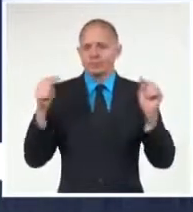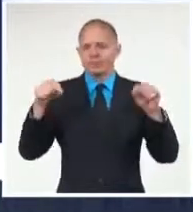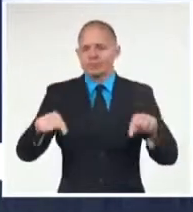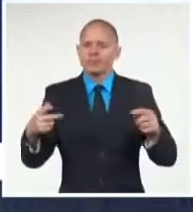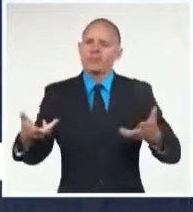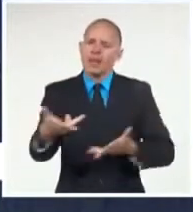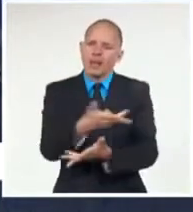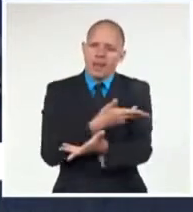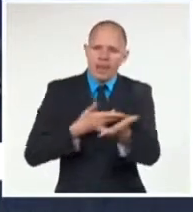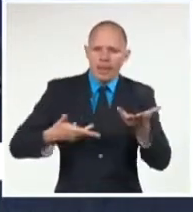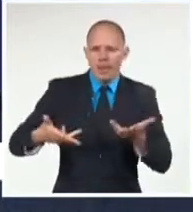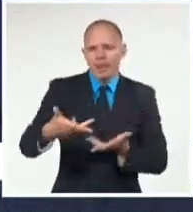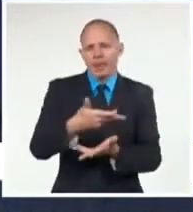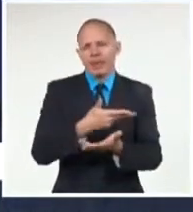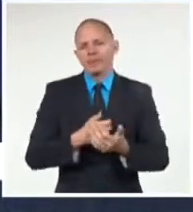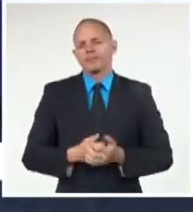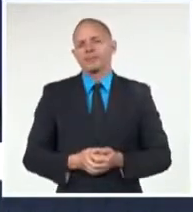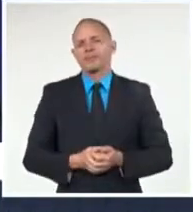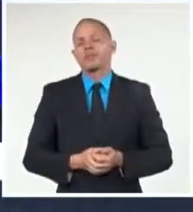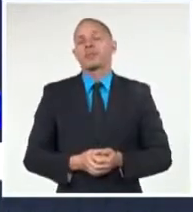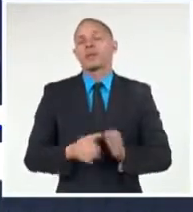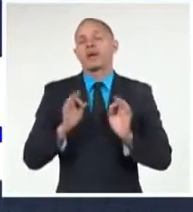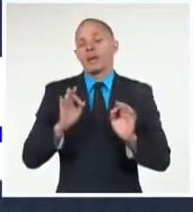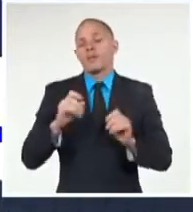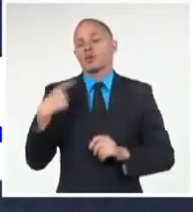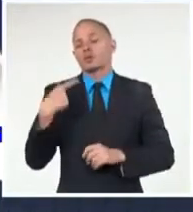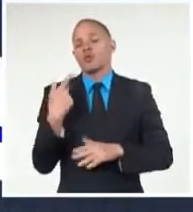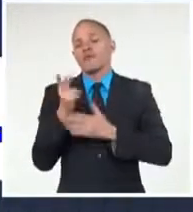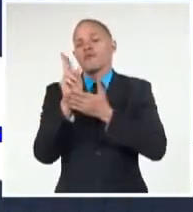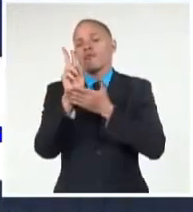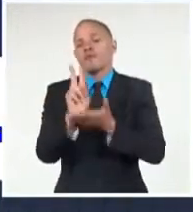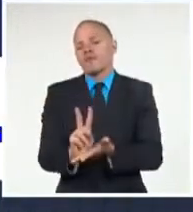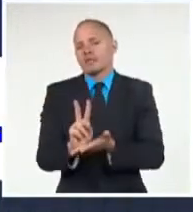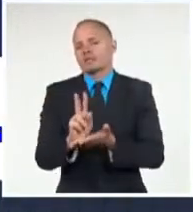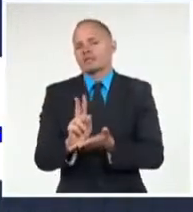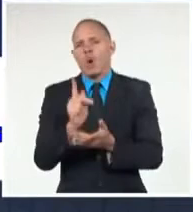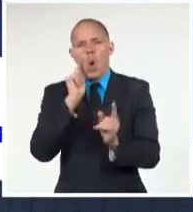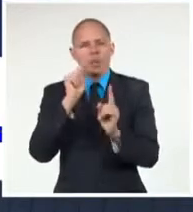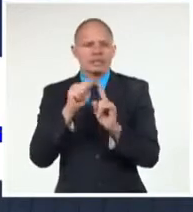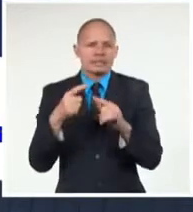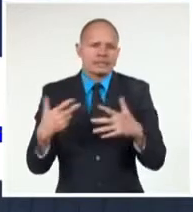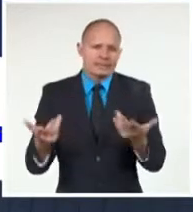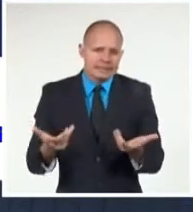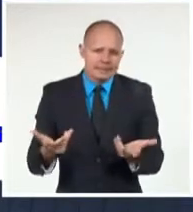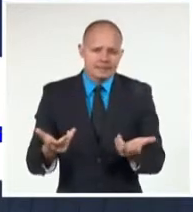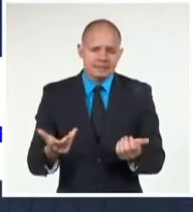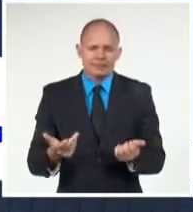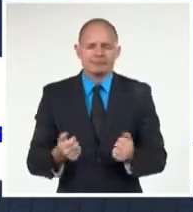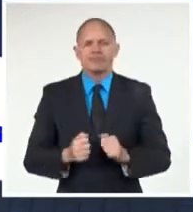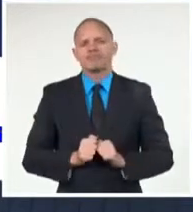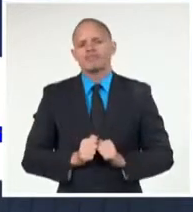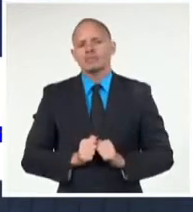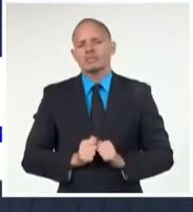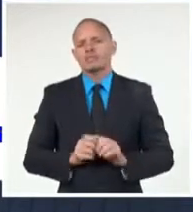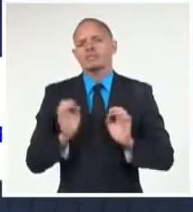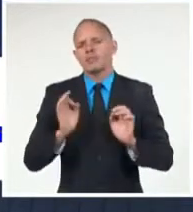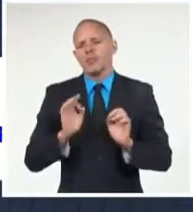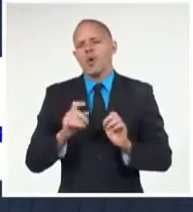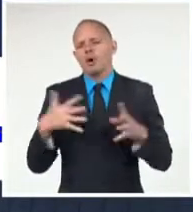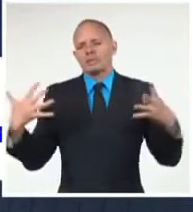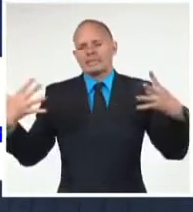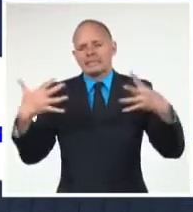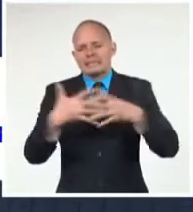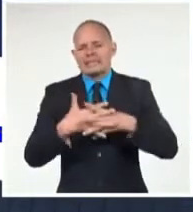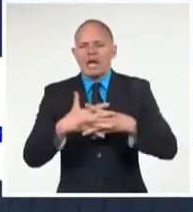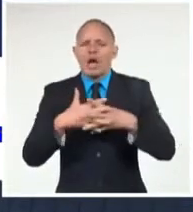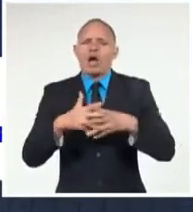Con relación a la visita oficial a Barbados, ¿cuál era nuestra expectativa? ¿Cómo avanzamos más? ¿Cómo no nos limitamos solo al